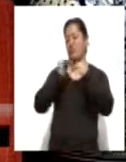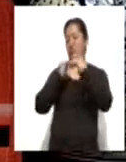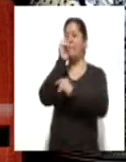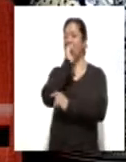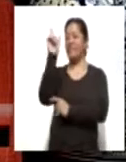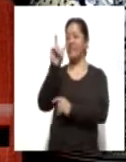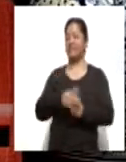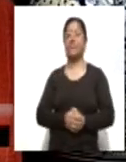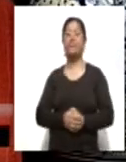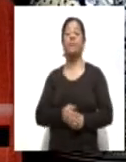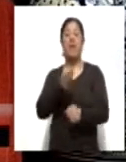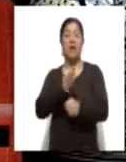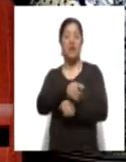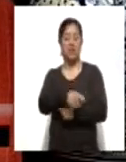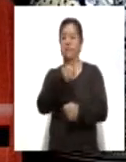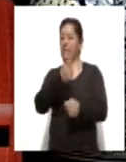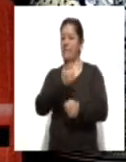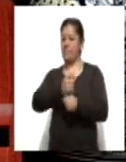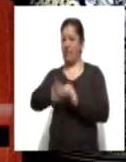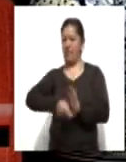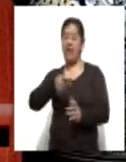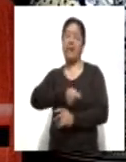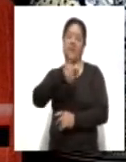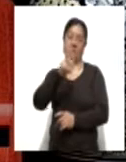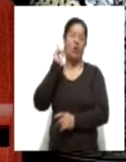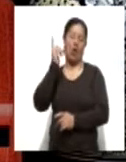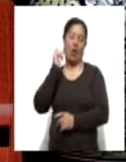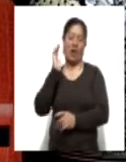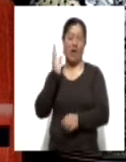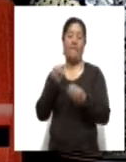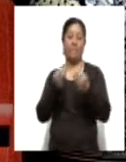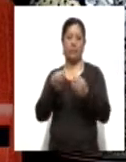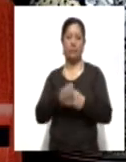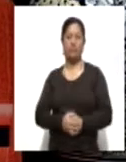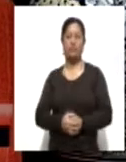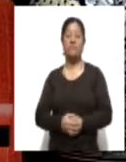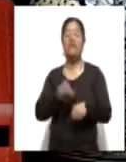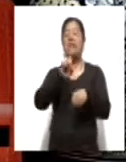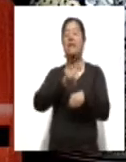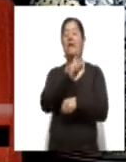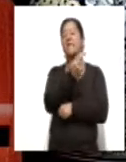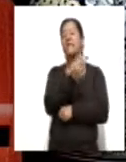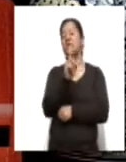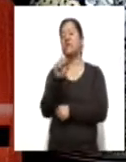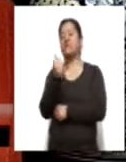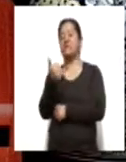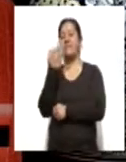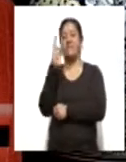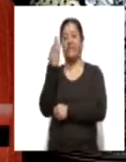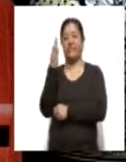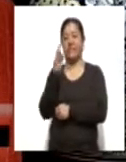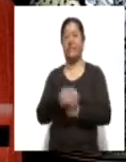primer reclutamiento del año que esperamos sea uno de varios, los días veinticinco y veintiséis de febrero,